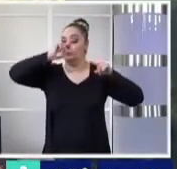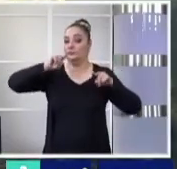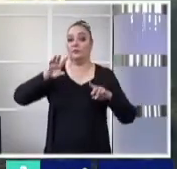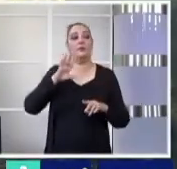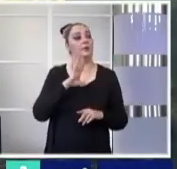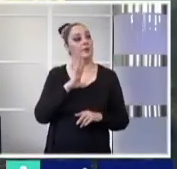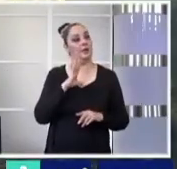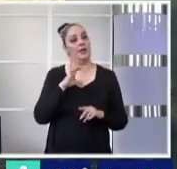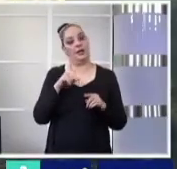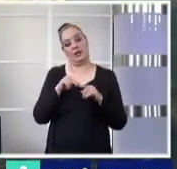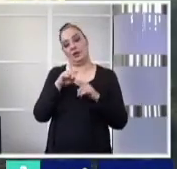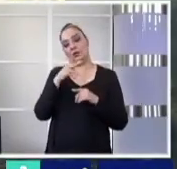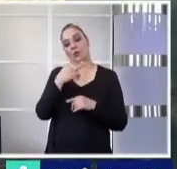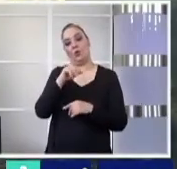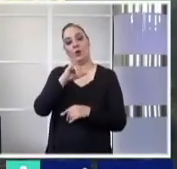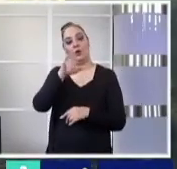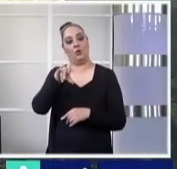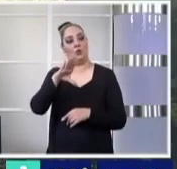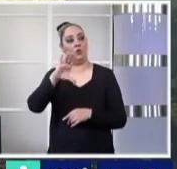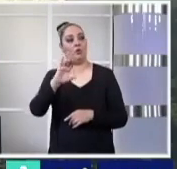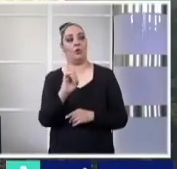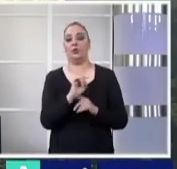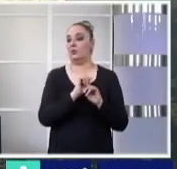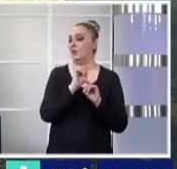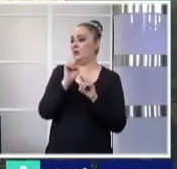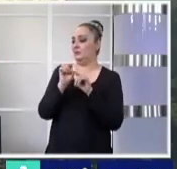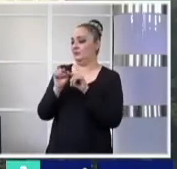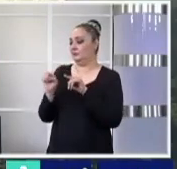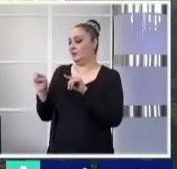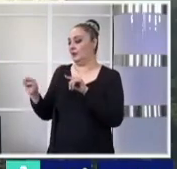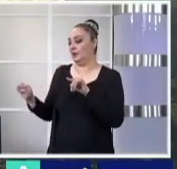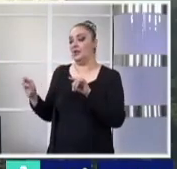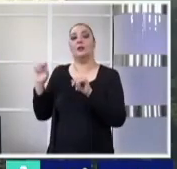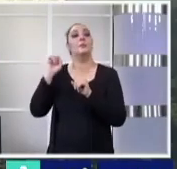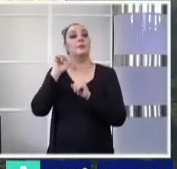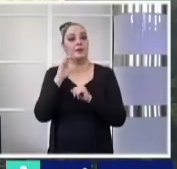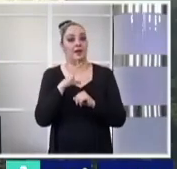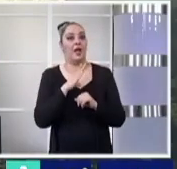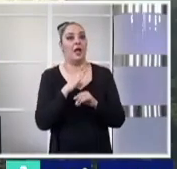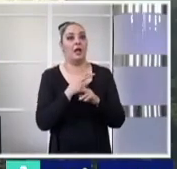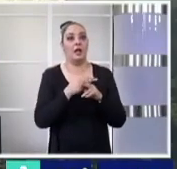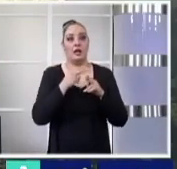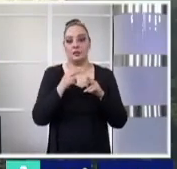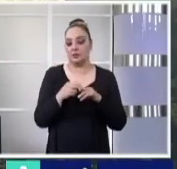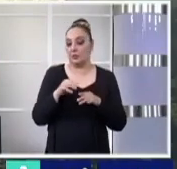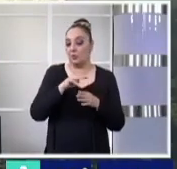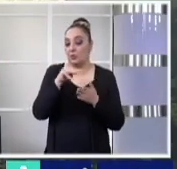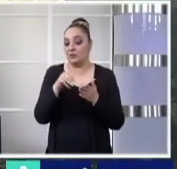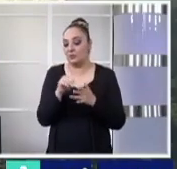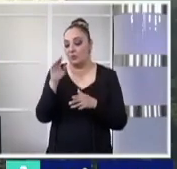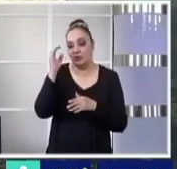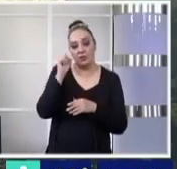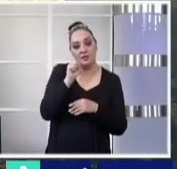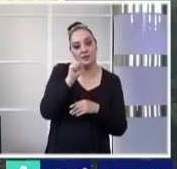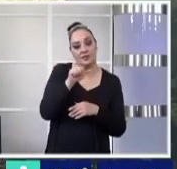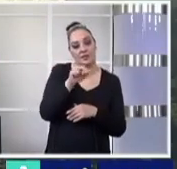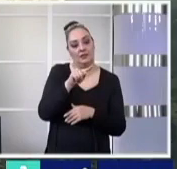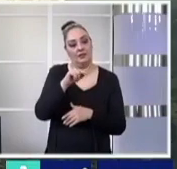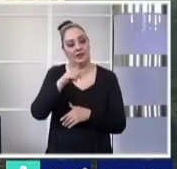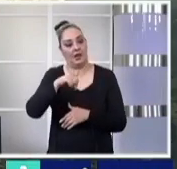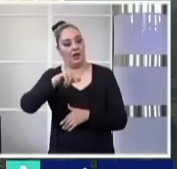Cañón del Guajuco, la extensión de la mancha urbana prácticamente hasta el municipio de Santiago, que por cierto,